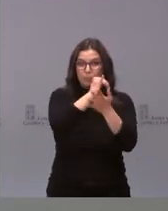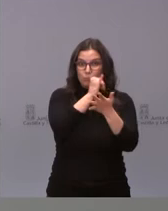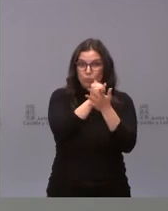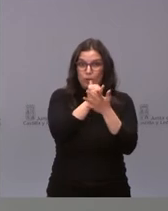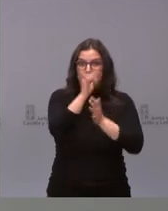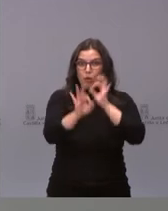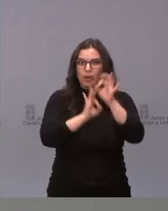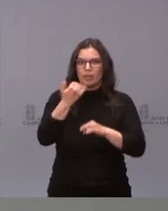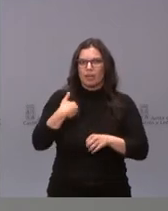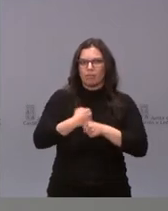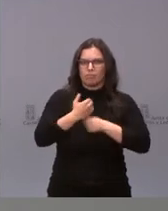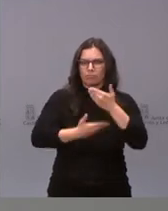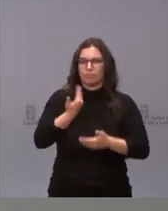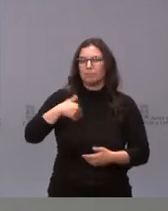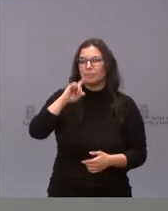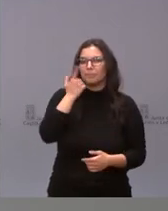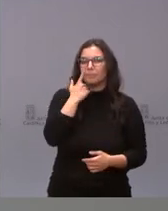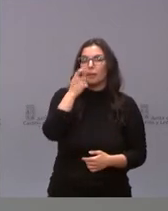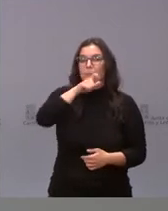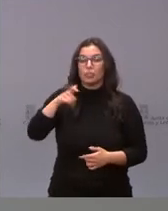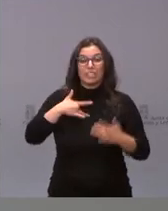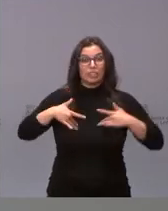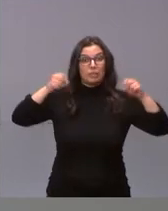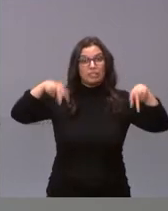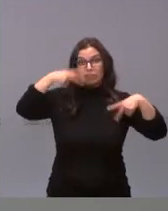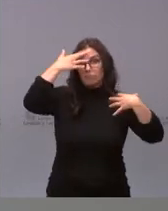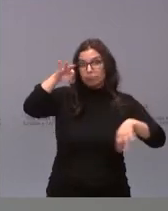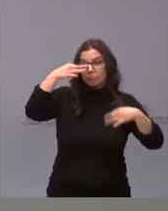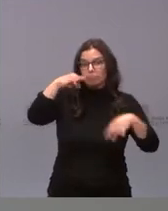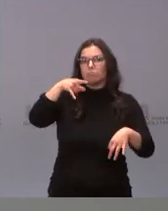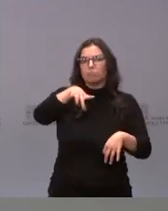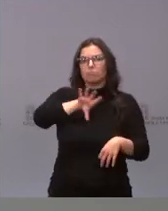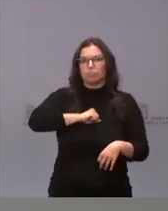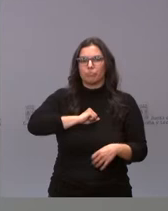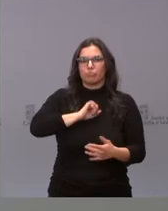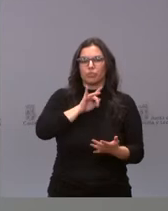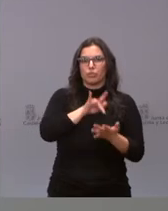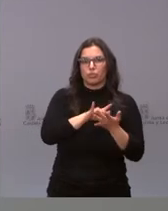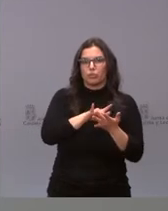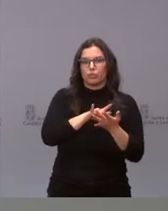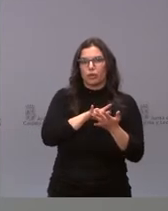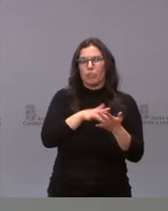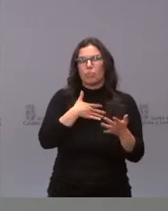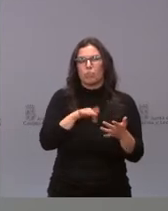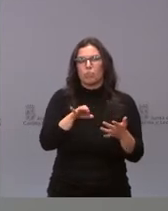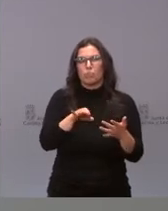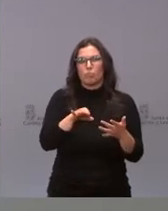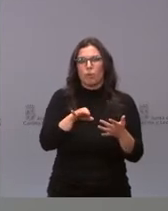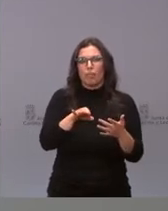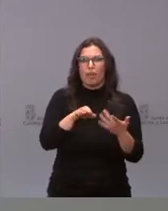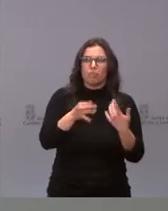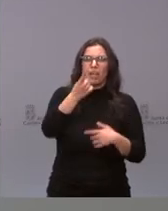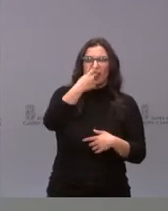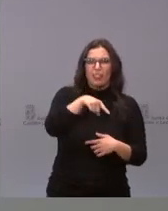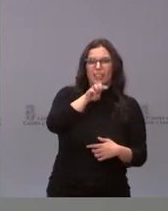en ello y hemos detectado personas asintomáticas que nos llegan globalmente a un índice de